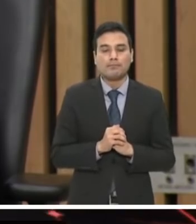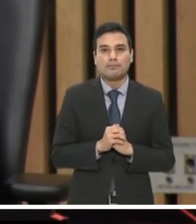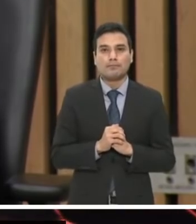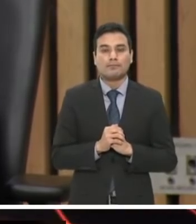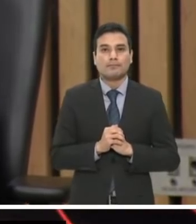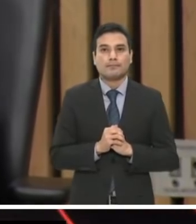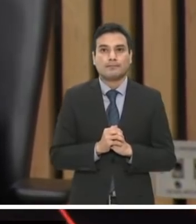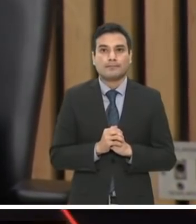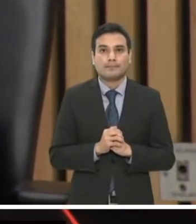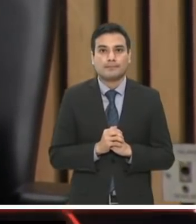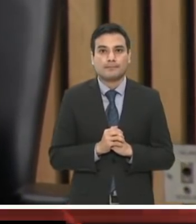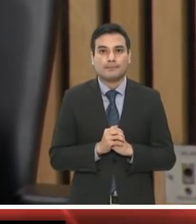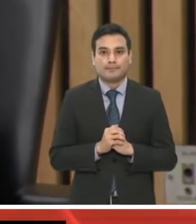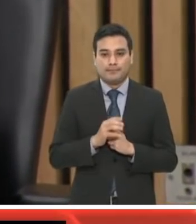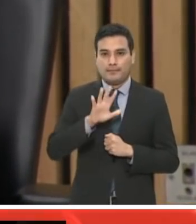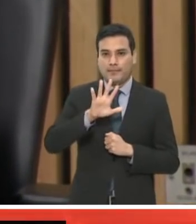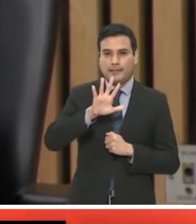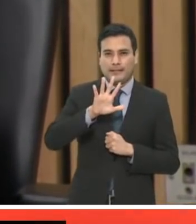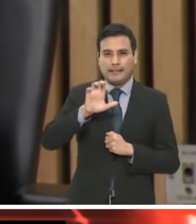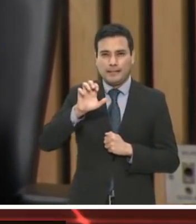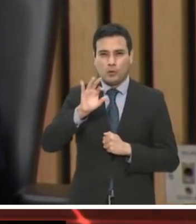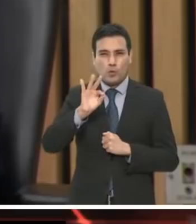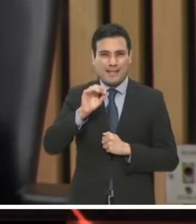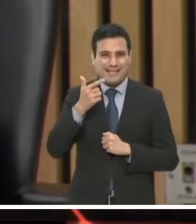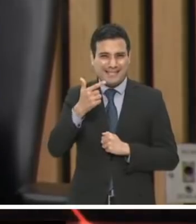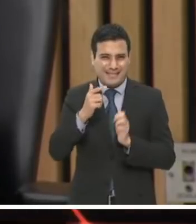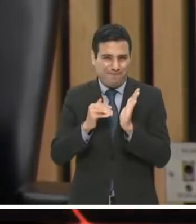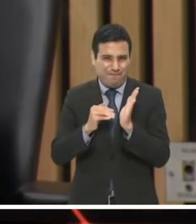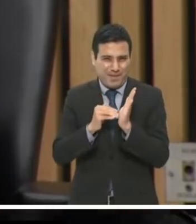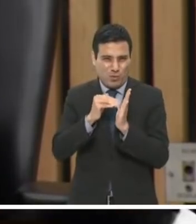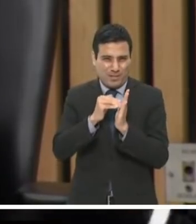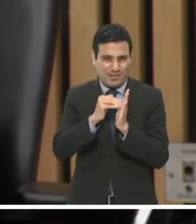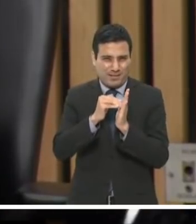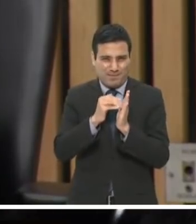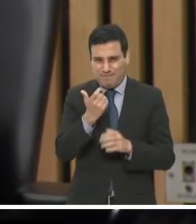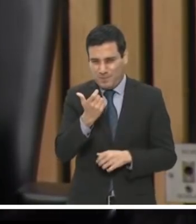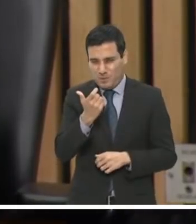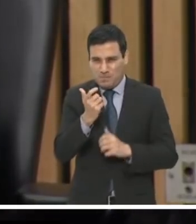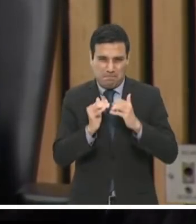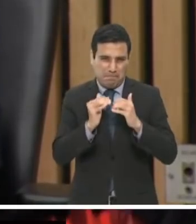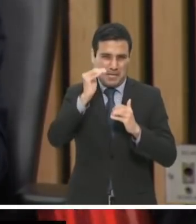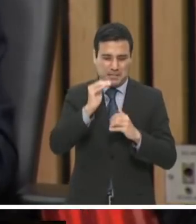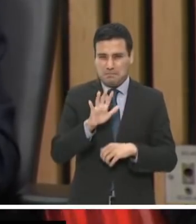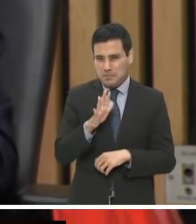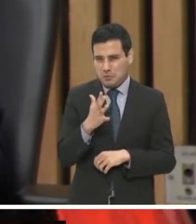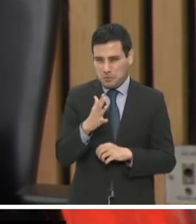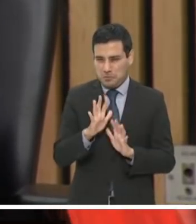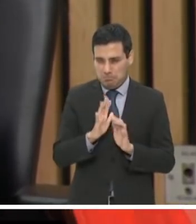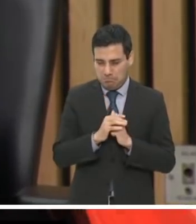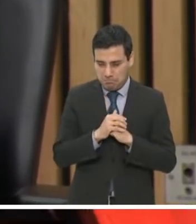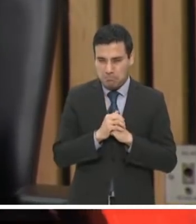más de 547 millones de pesos que nuestra